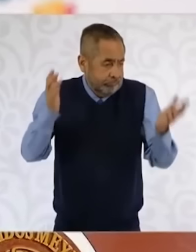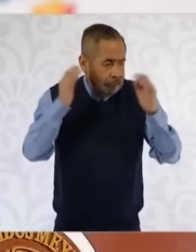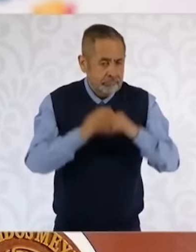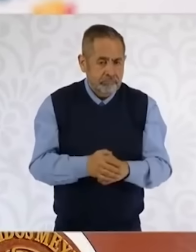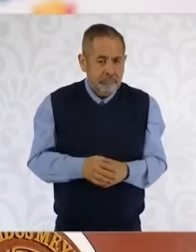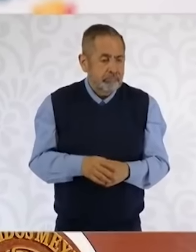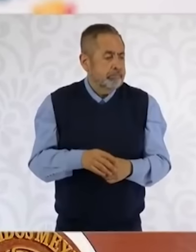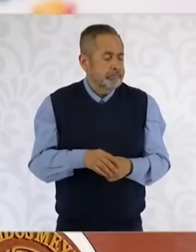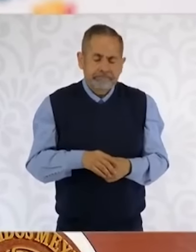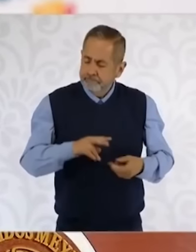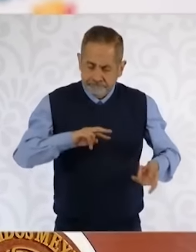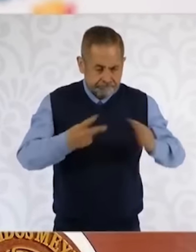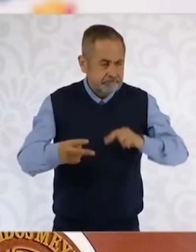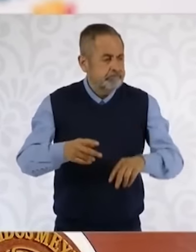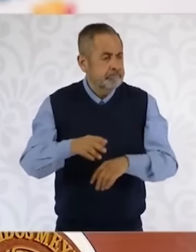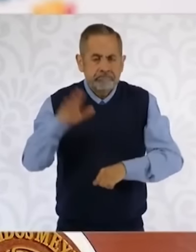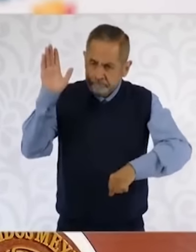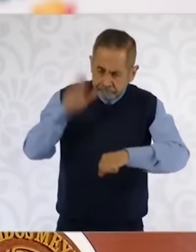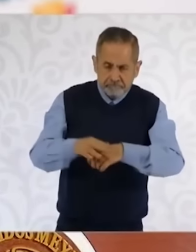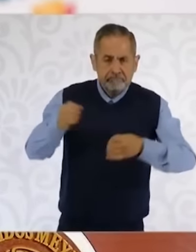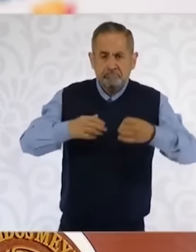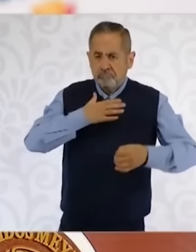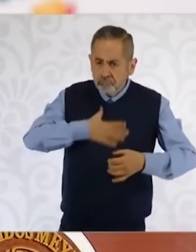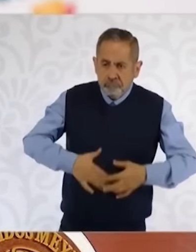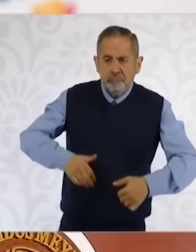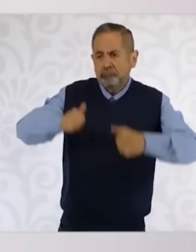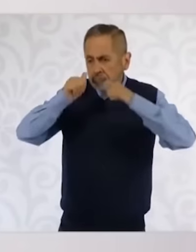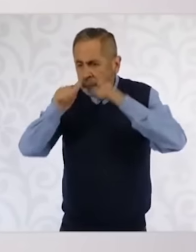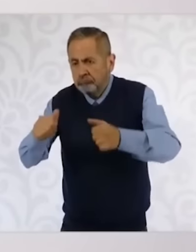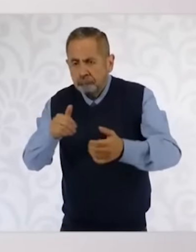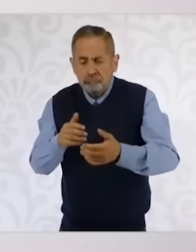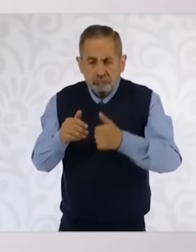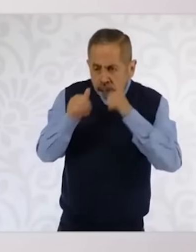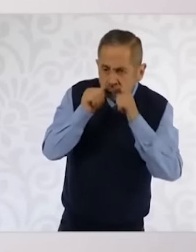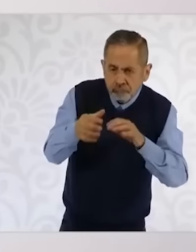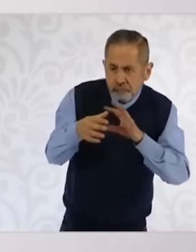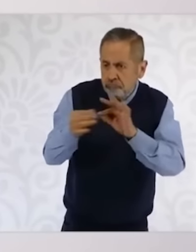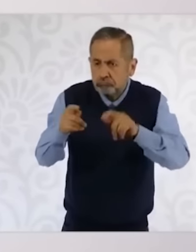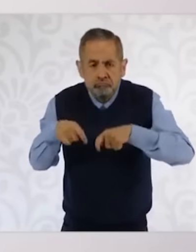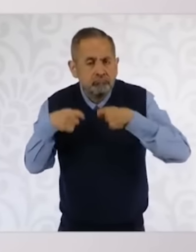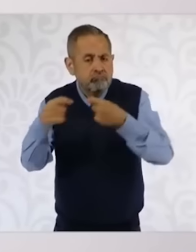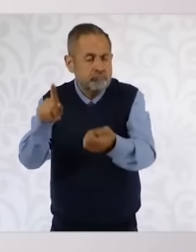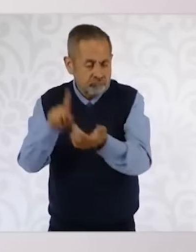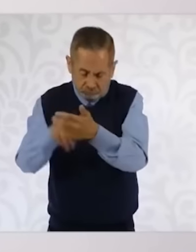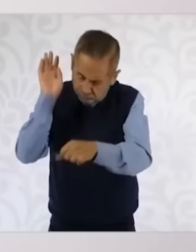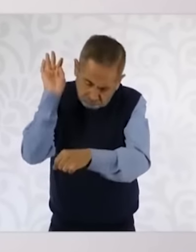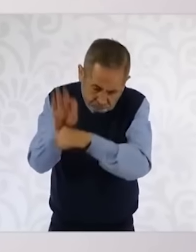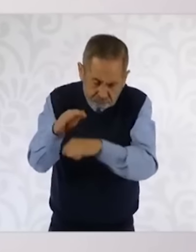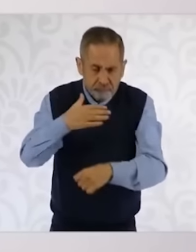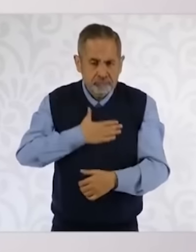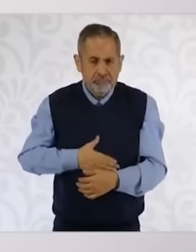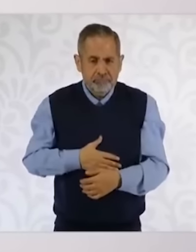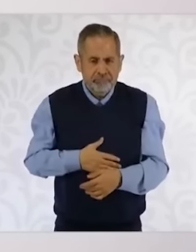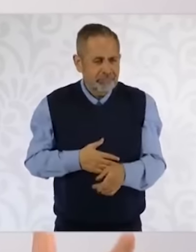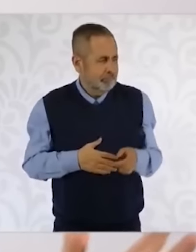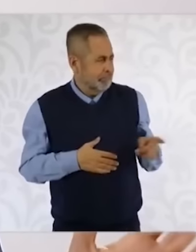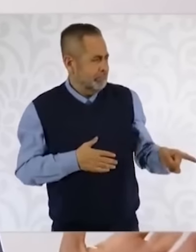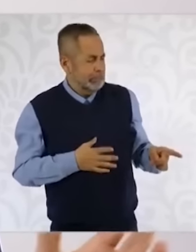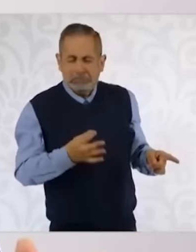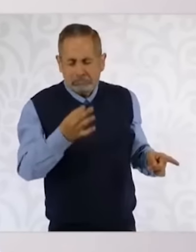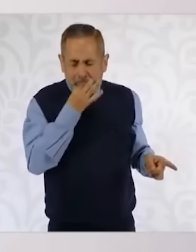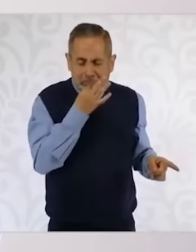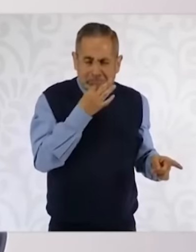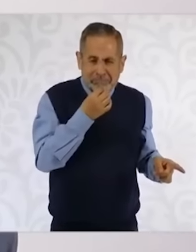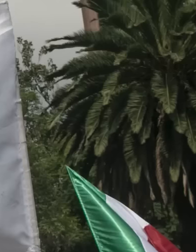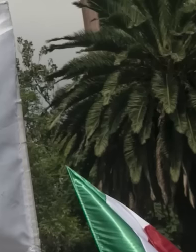Constitución, comentó la mandataria durante su conferencia de prensa matutina de este martes 12 de noviembre. Además, el titular del Ejecutivo Federal